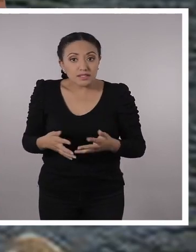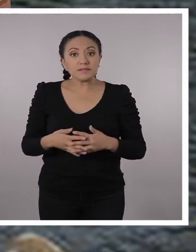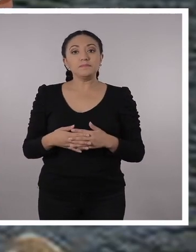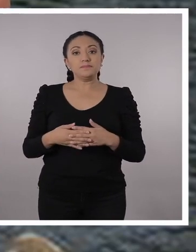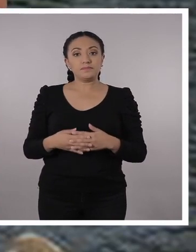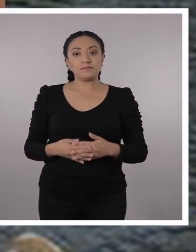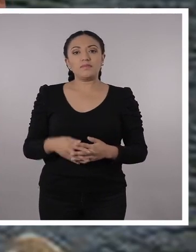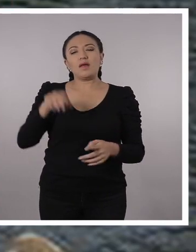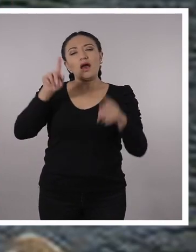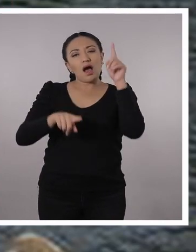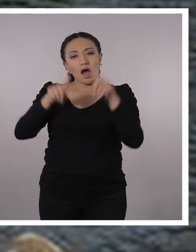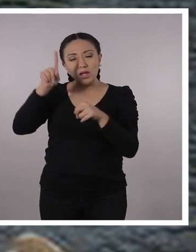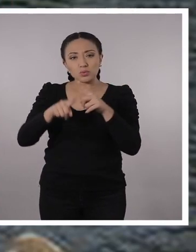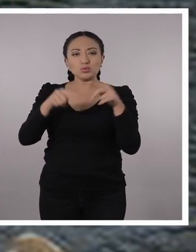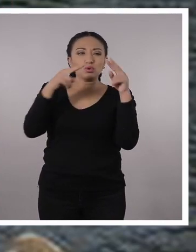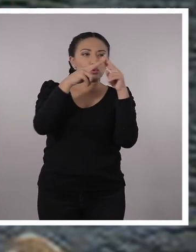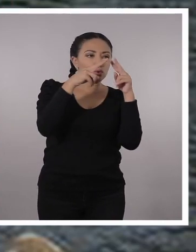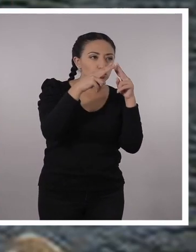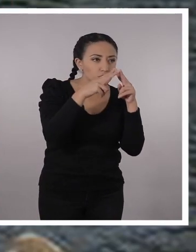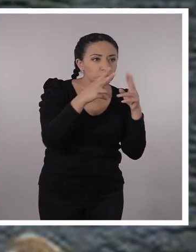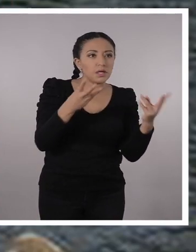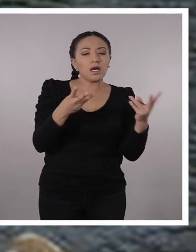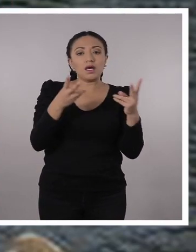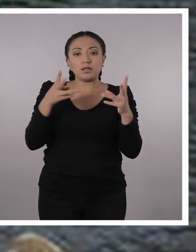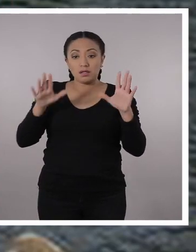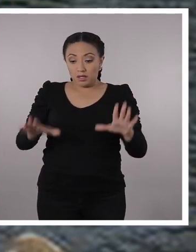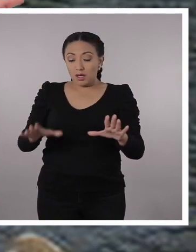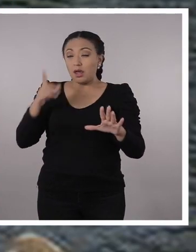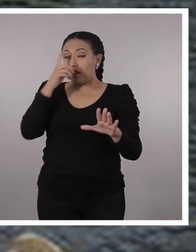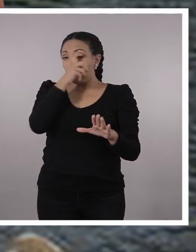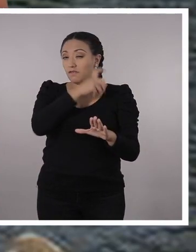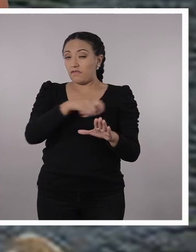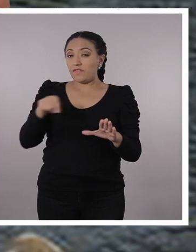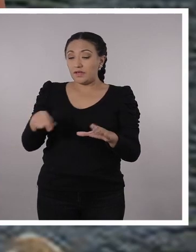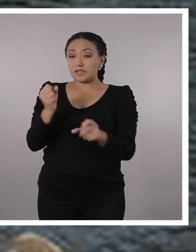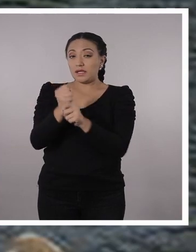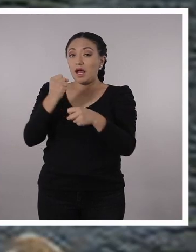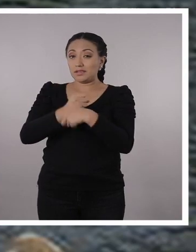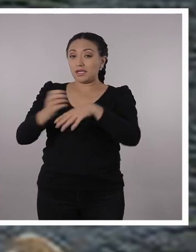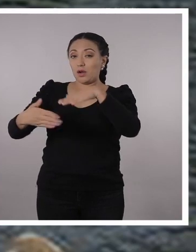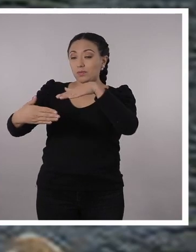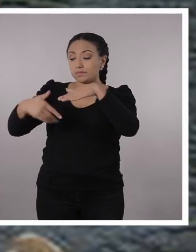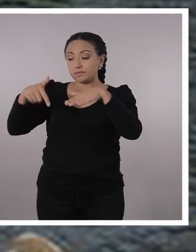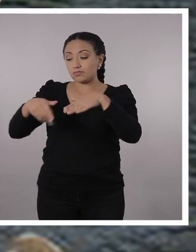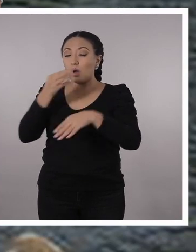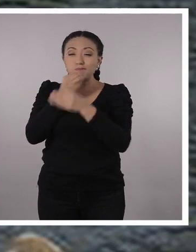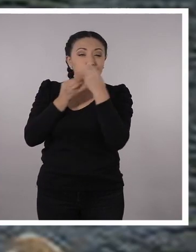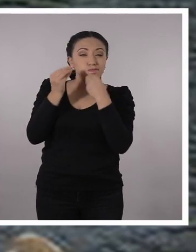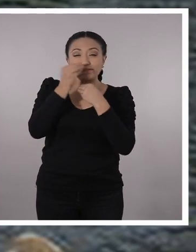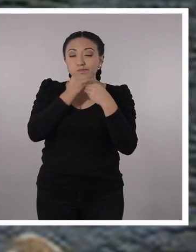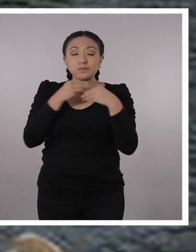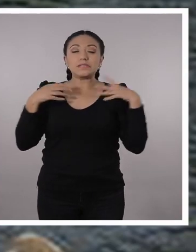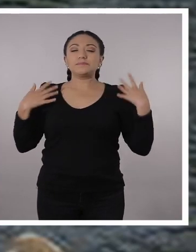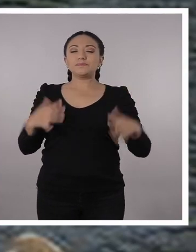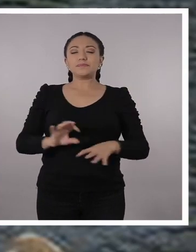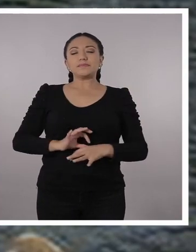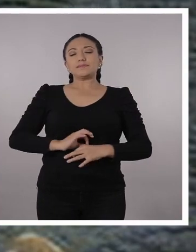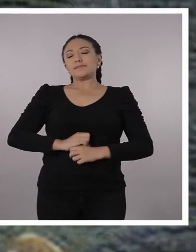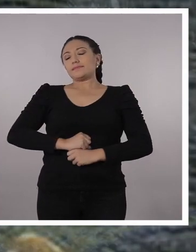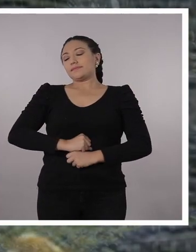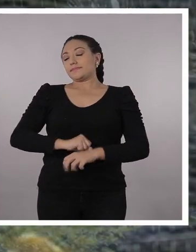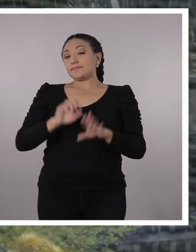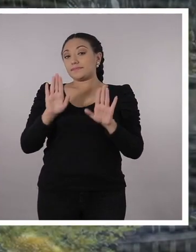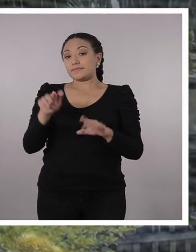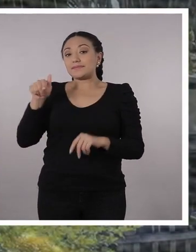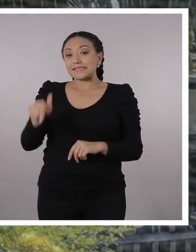conocimientos, de saberes. Hacer un plato como el maito tan delicioso no es sencillo, así que todo ese conocimiento que implica hacer el maito también